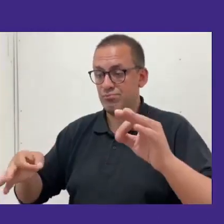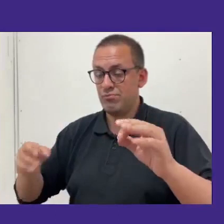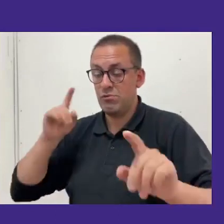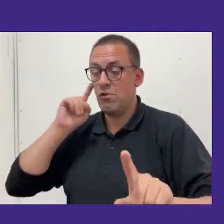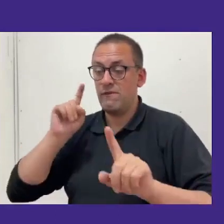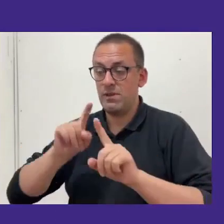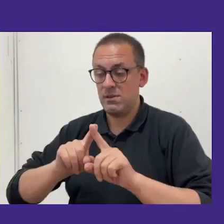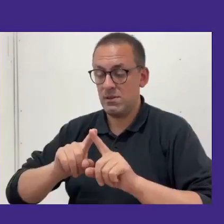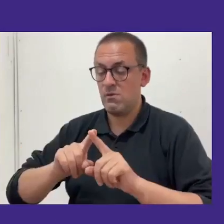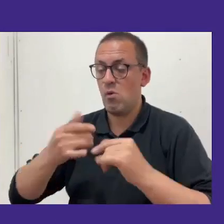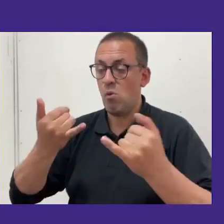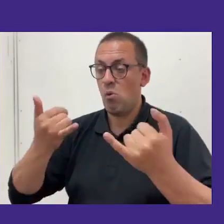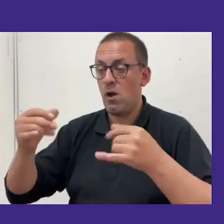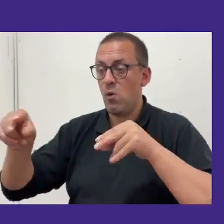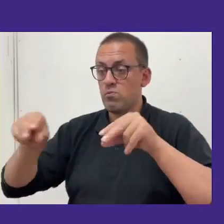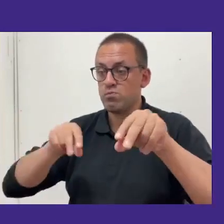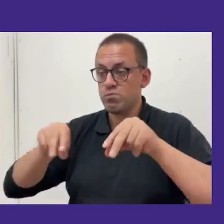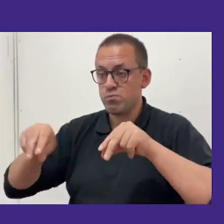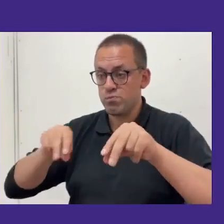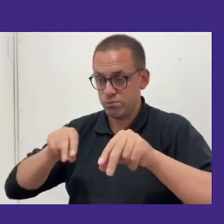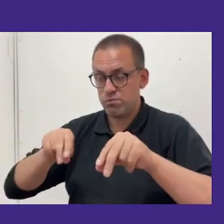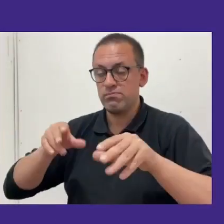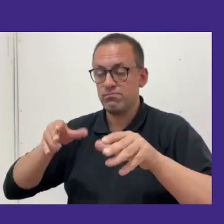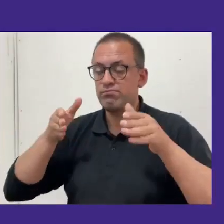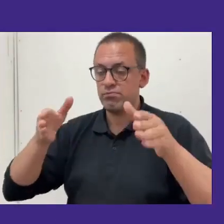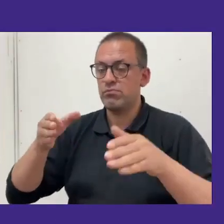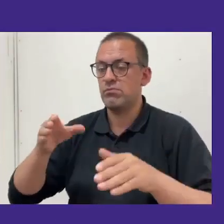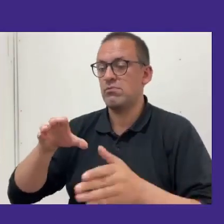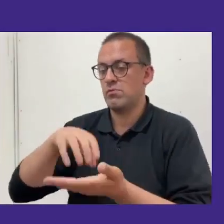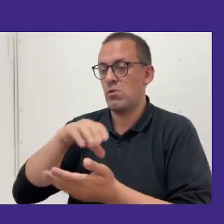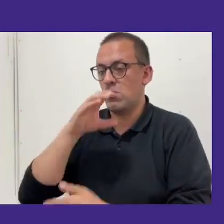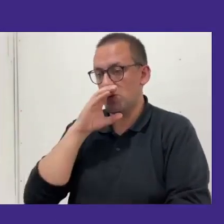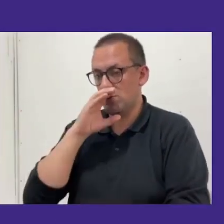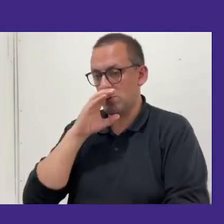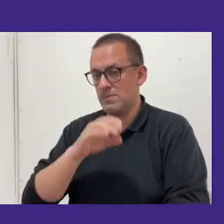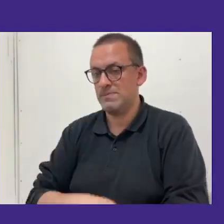del juego, está orientado en el campus Concepción.